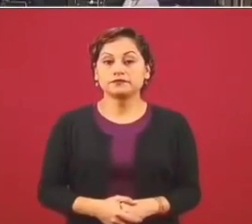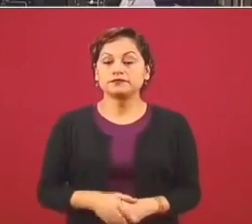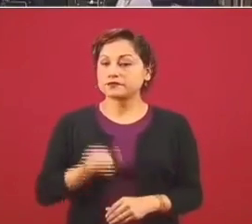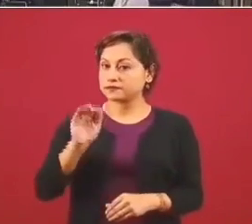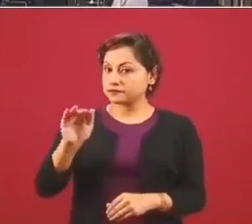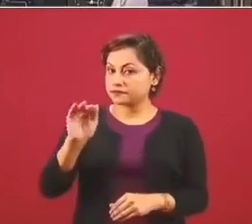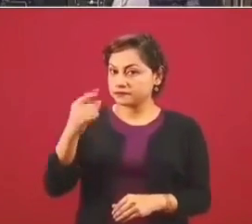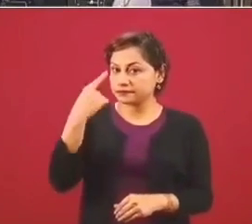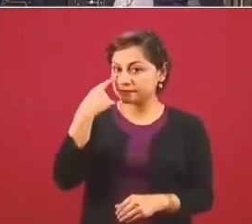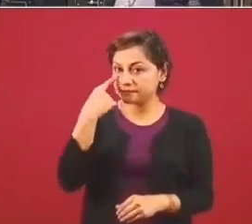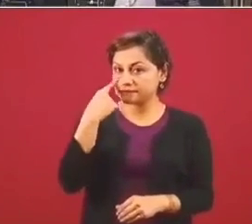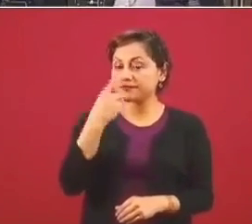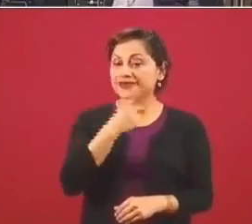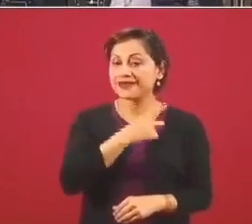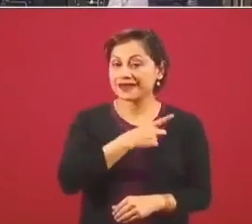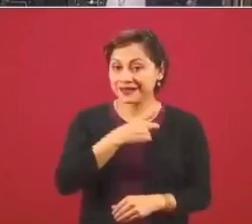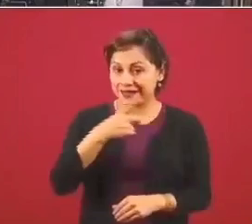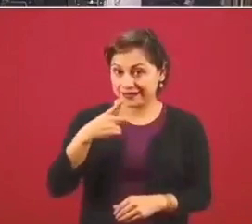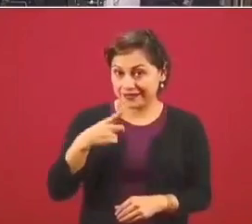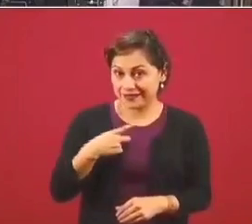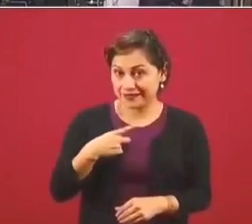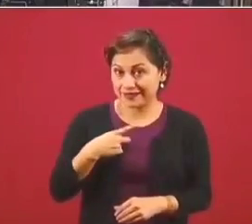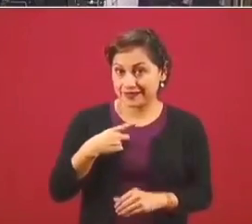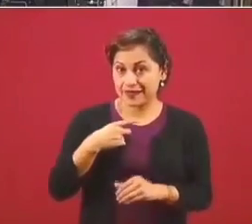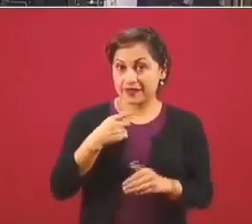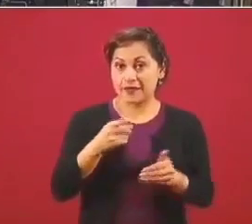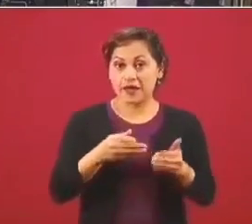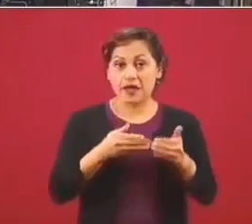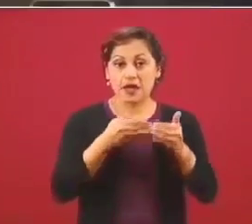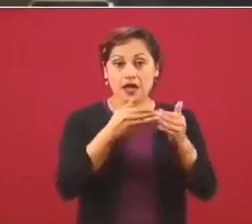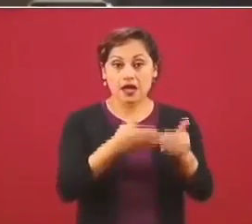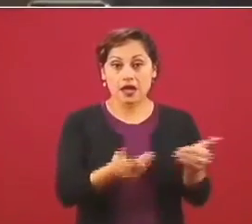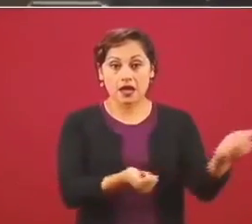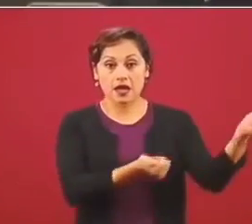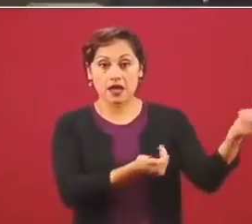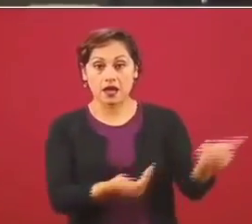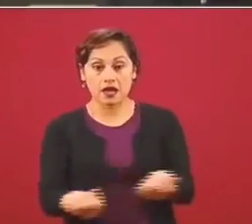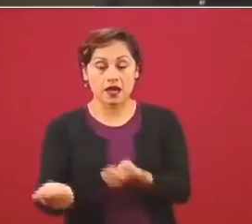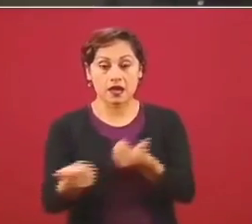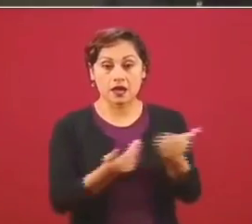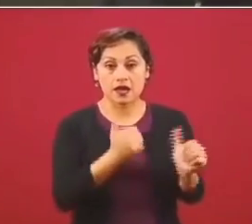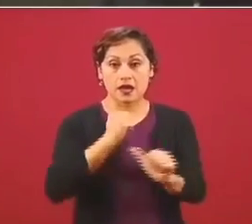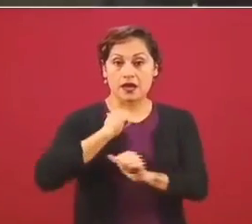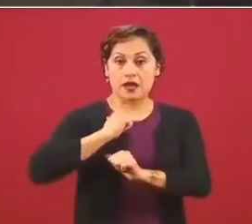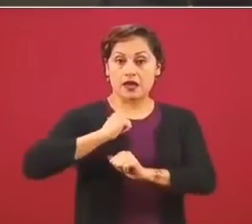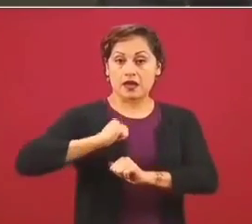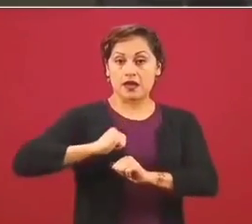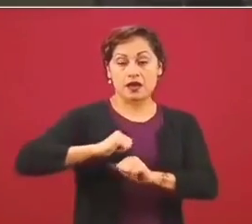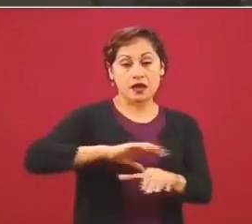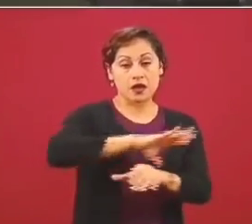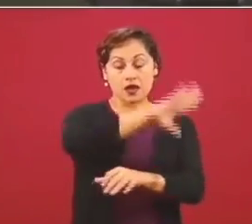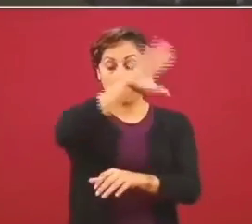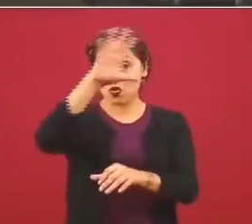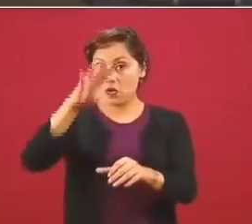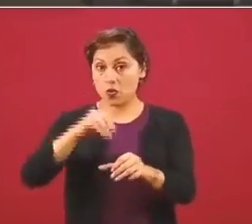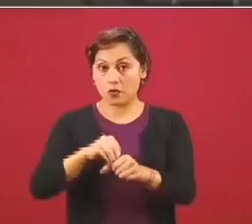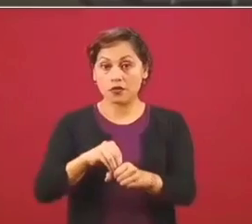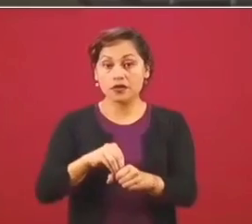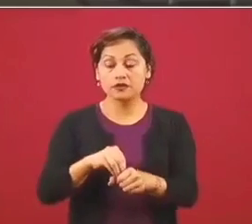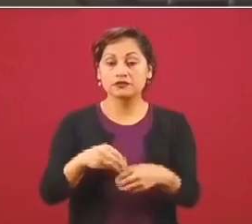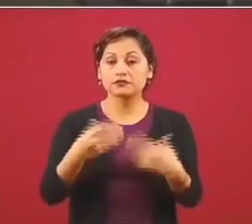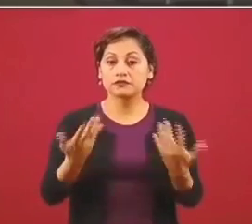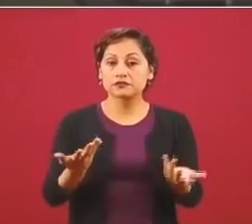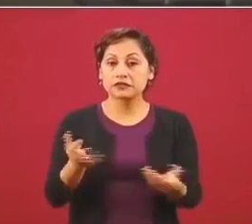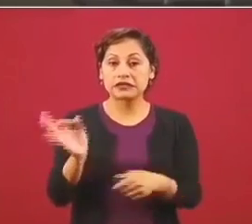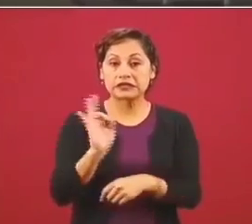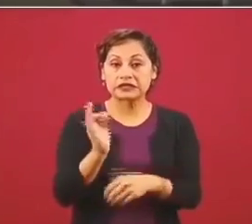Mercante para poder transitar todo lo que es Marina Mercante a Arcemar, va a ser